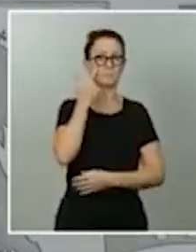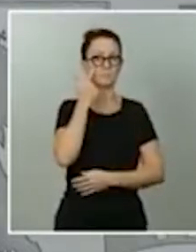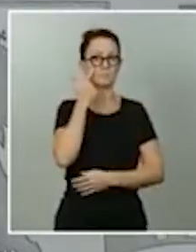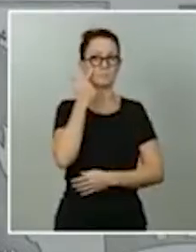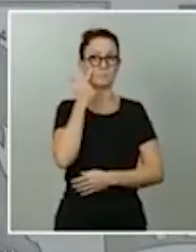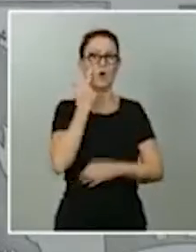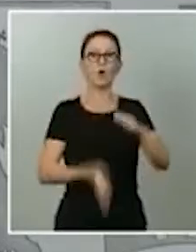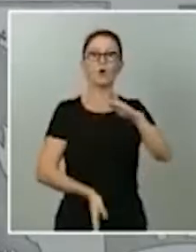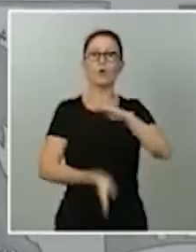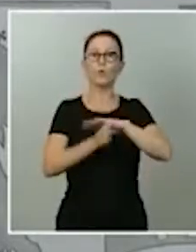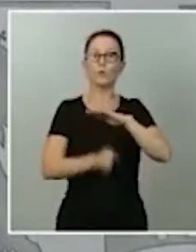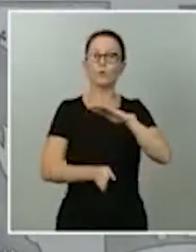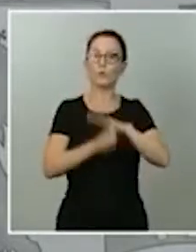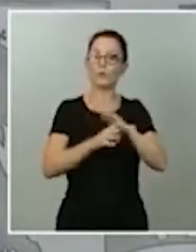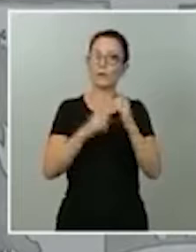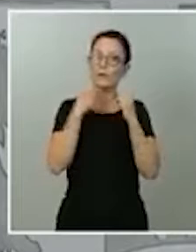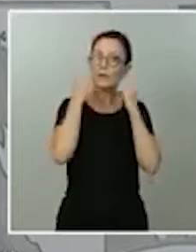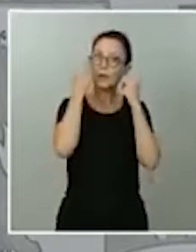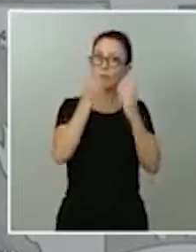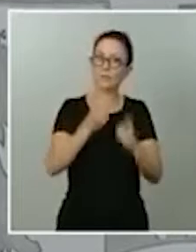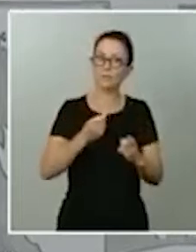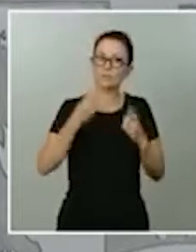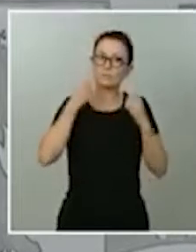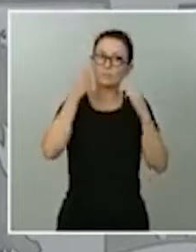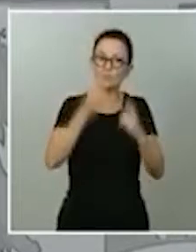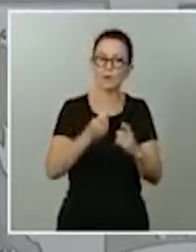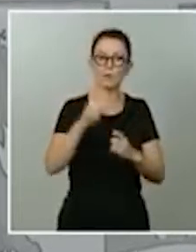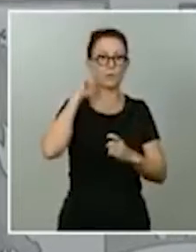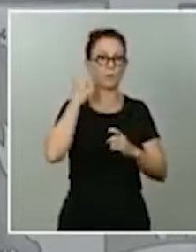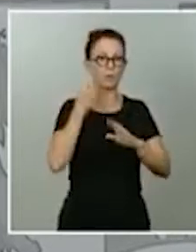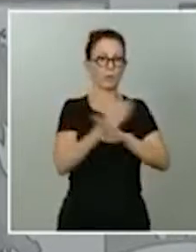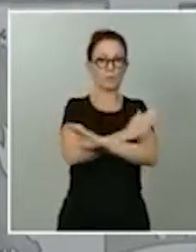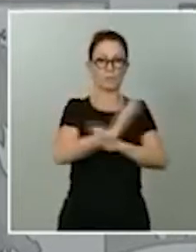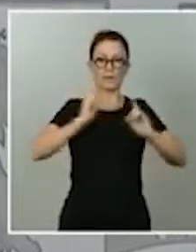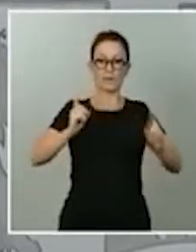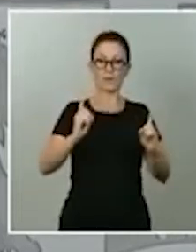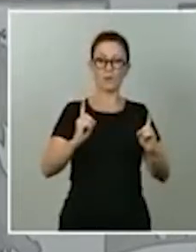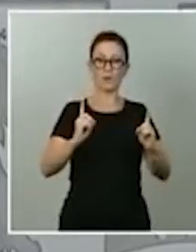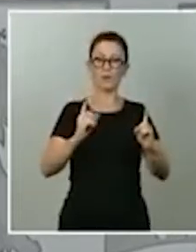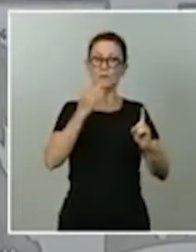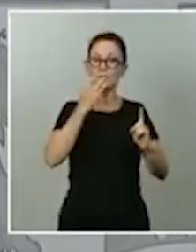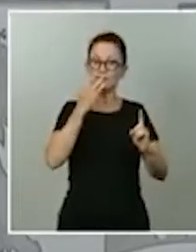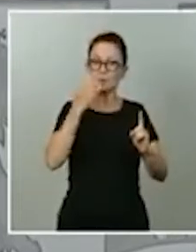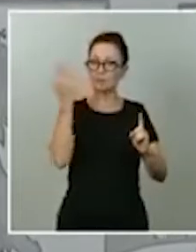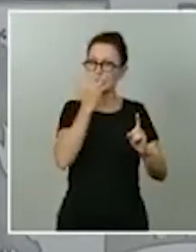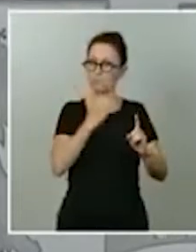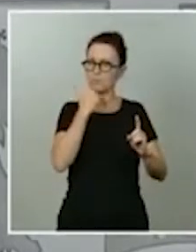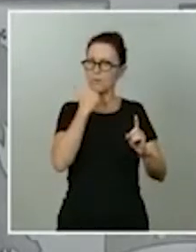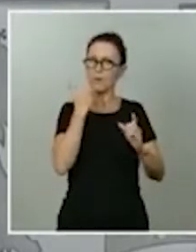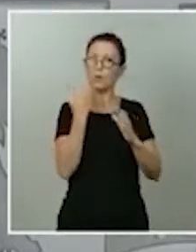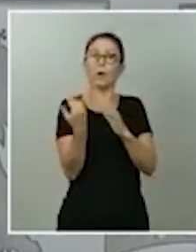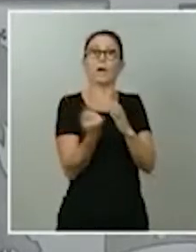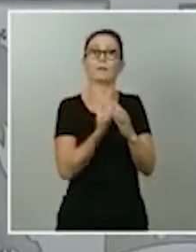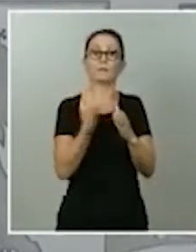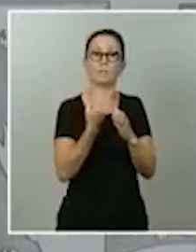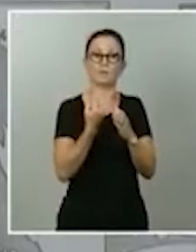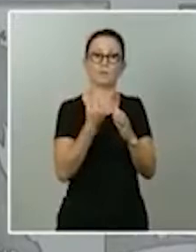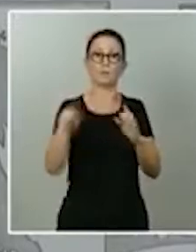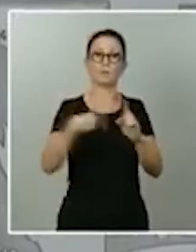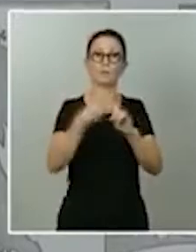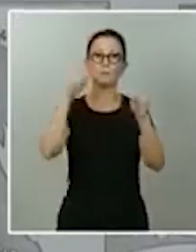ese esfuerzo de detección precoz, de aislamiento y, en consecuencia, de anticipación al